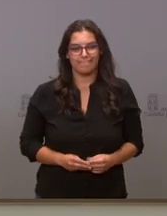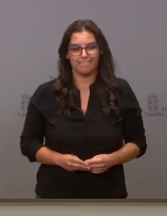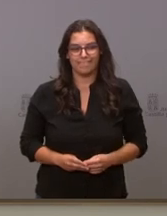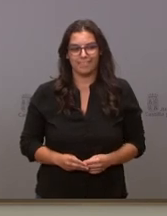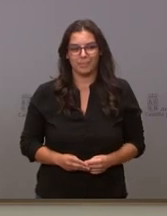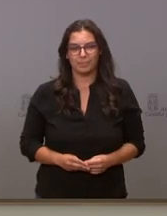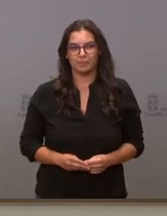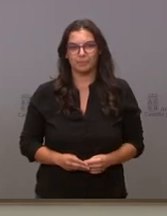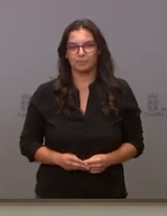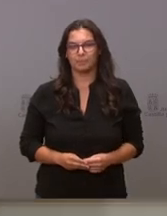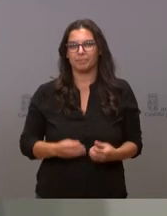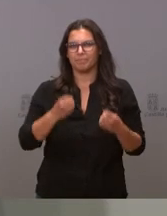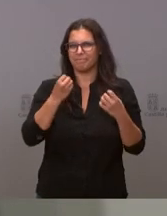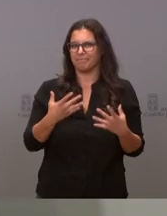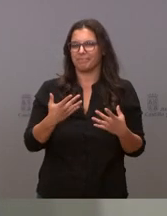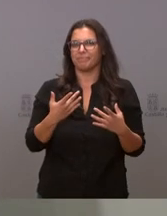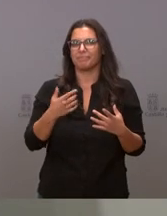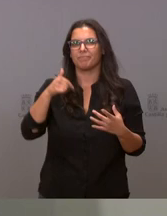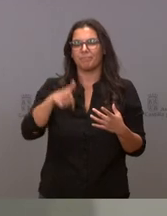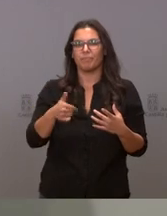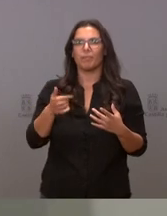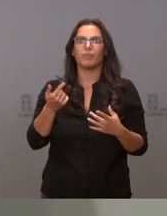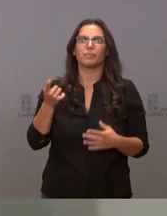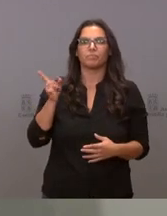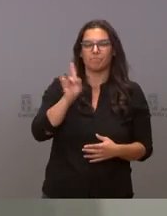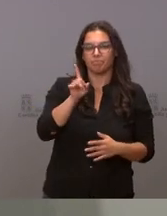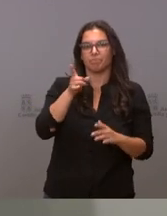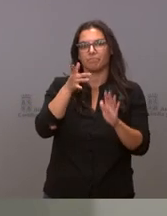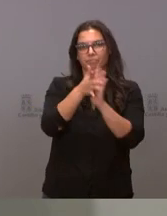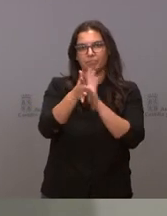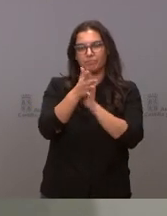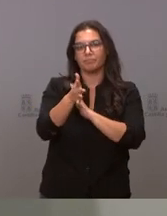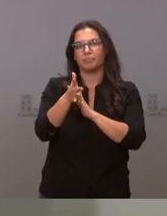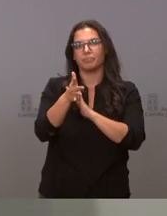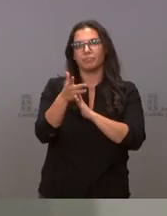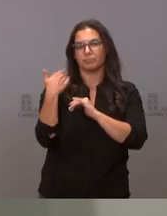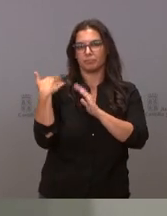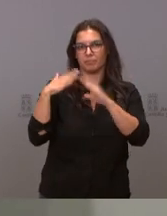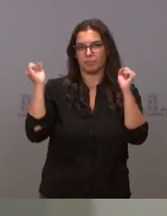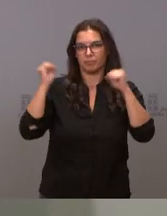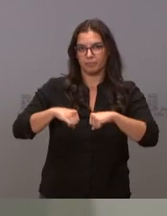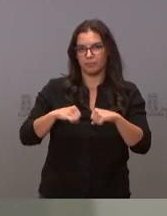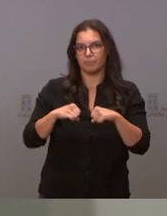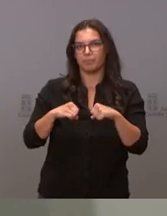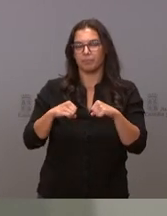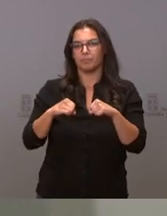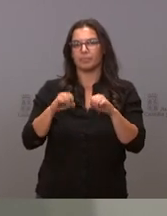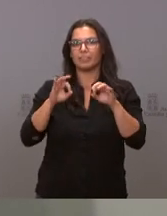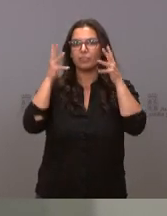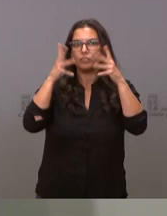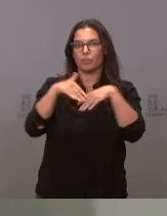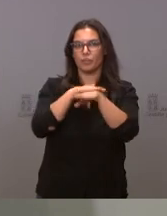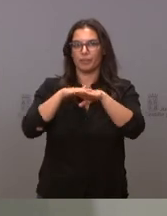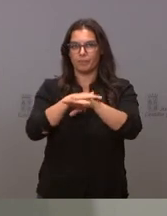Bien, comparecemos hoy para dar cuenta de los acuerdos del Consejo de Gobierno,